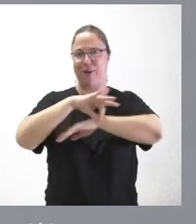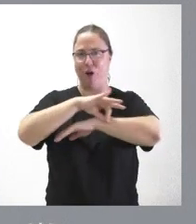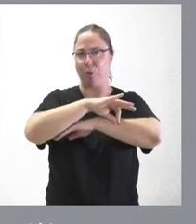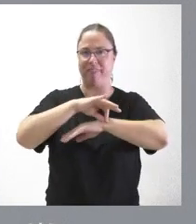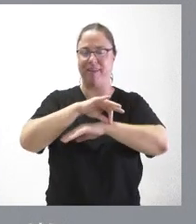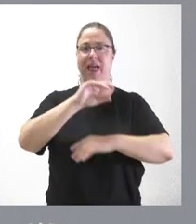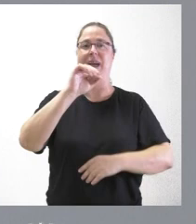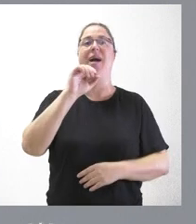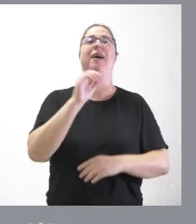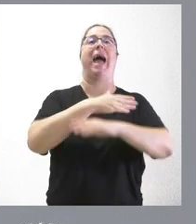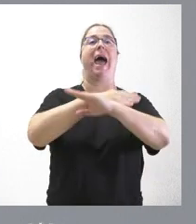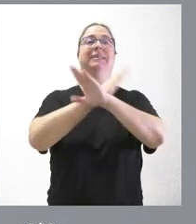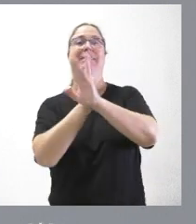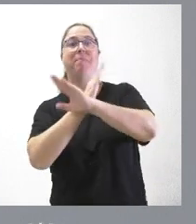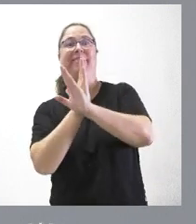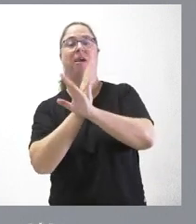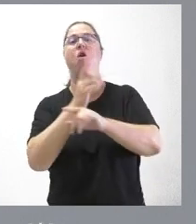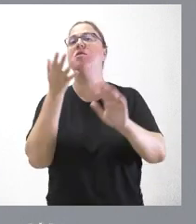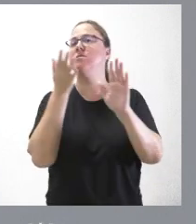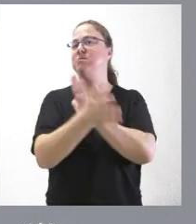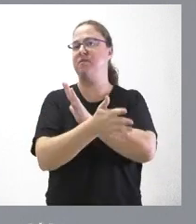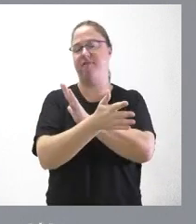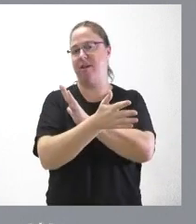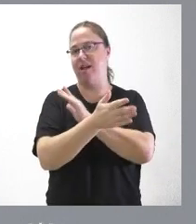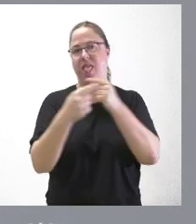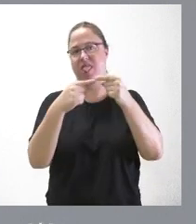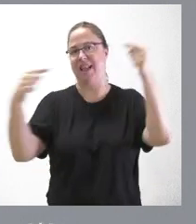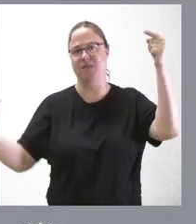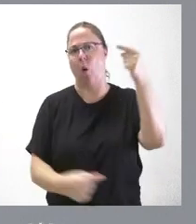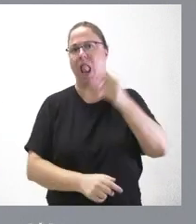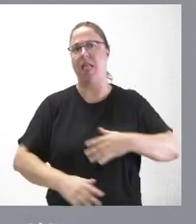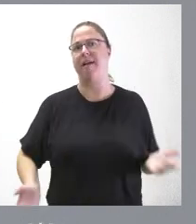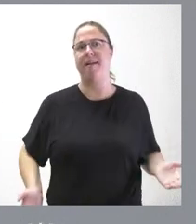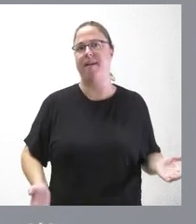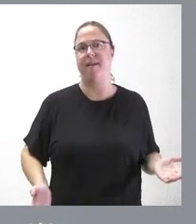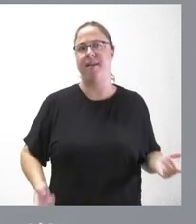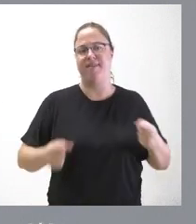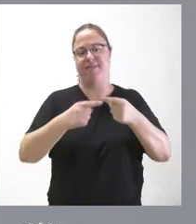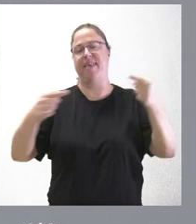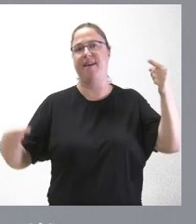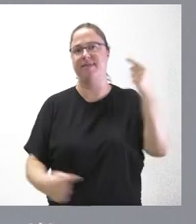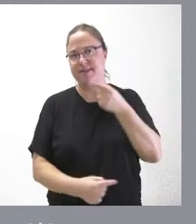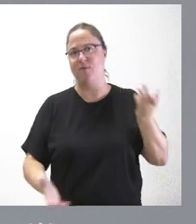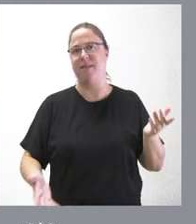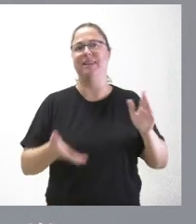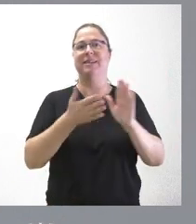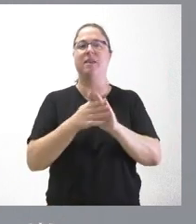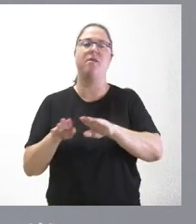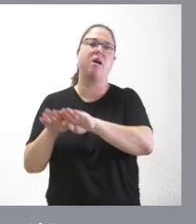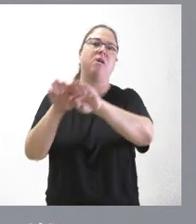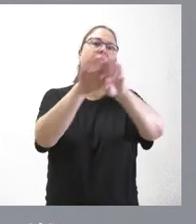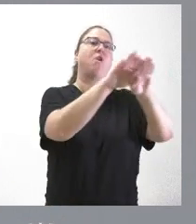es lo más parecido a desigualdad. Esa falta de condiciones de equidad